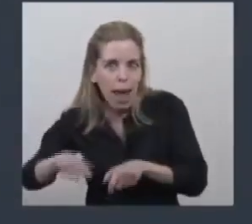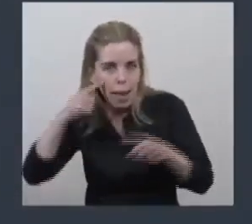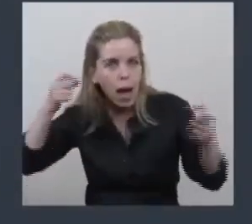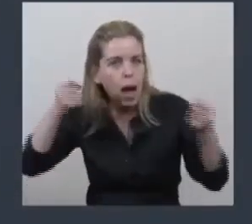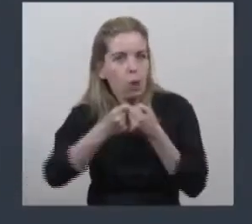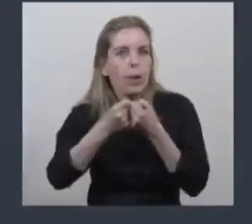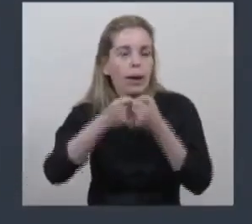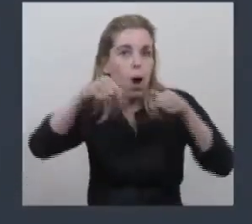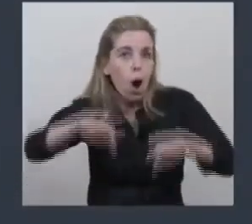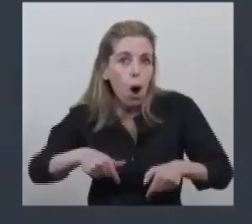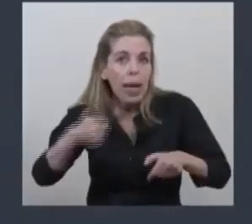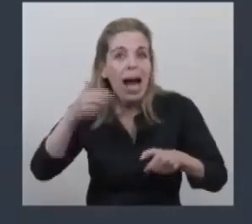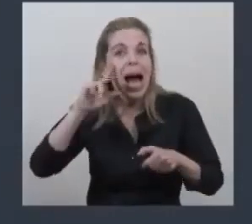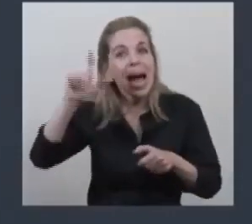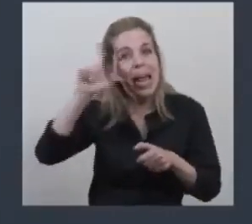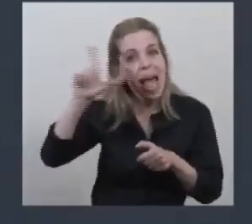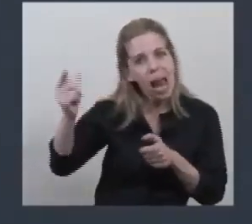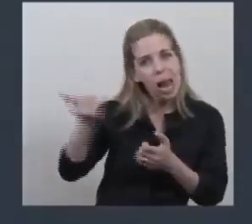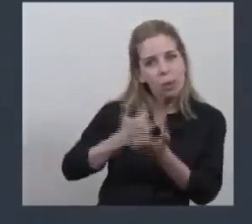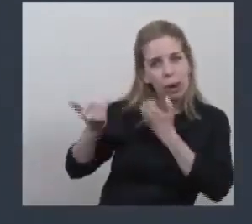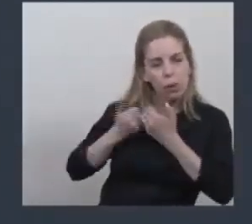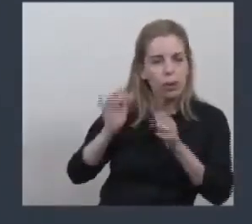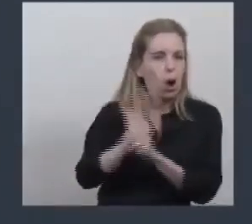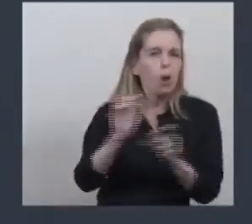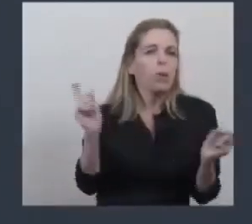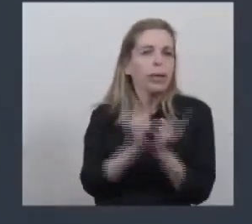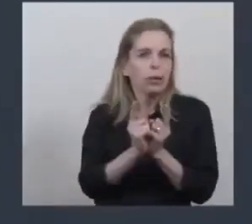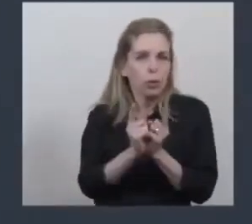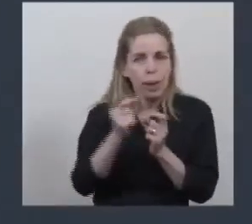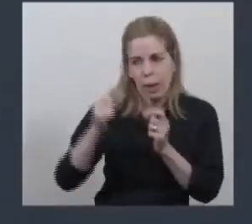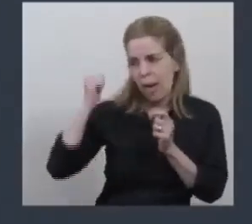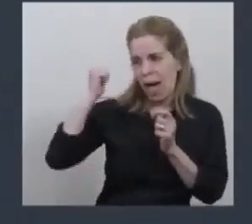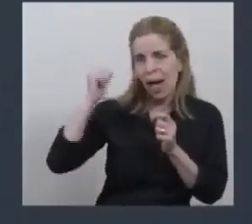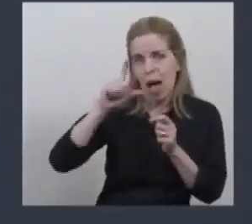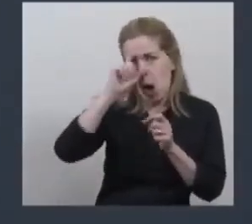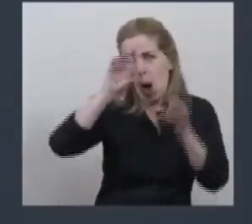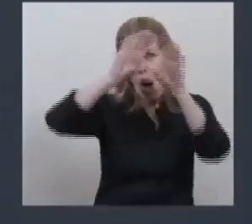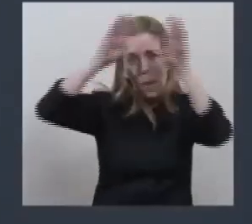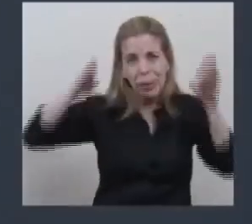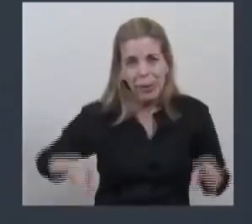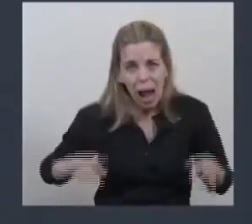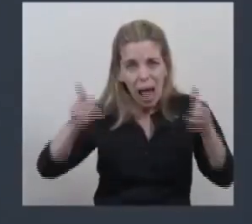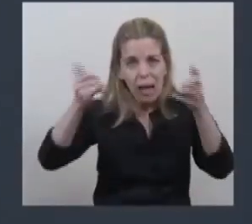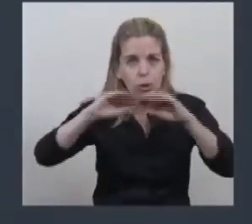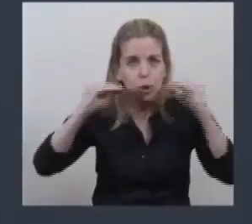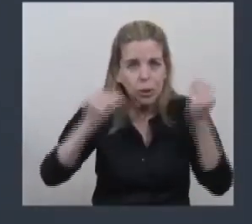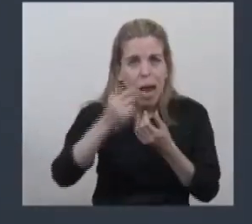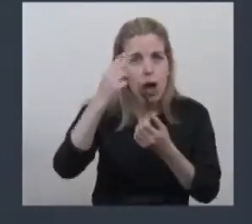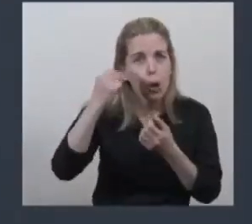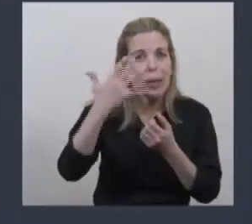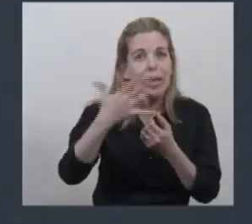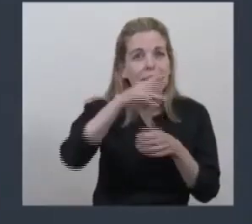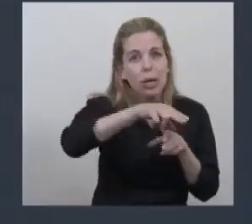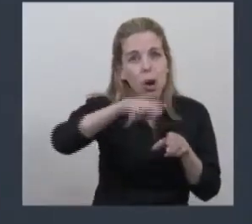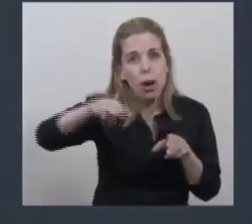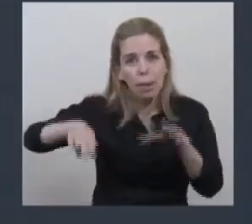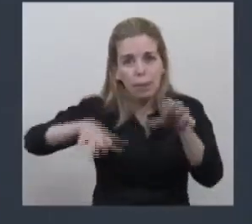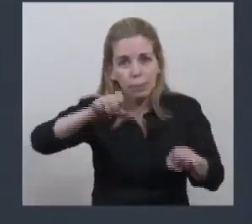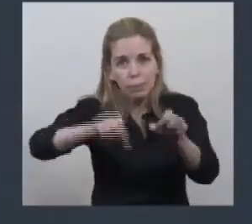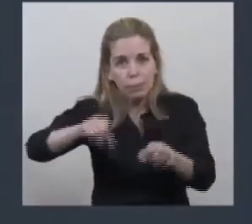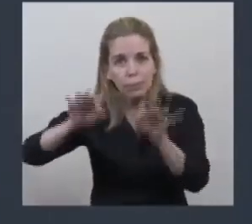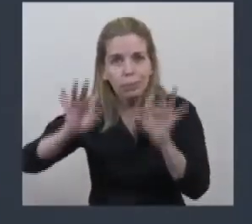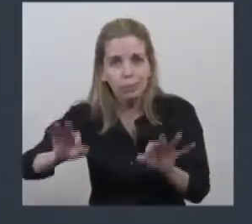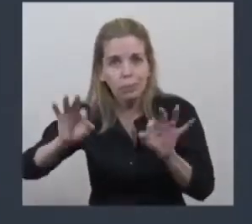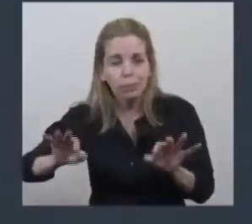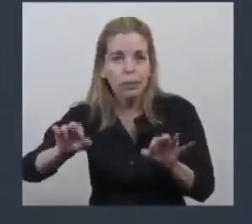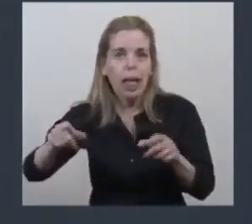Aires. Hoy me decía Ariel, para sintetizar, que tenemos acá 95 camas ocupadas, llevadas adelante por